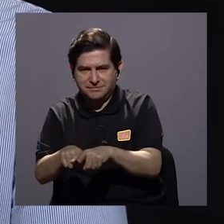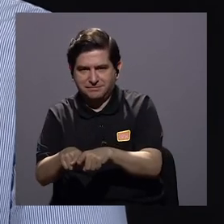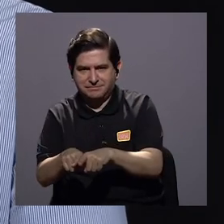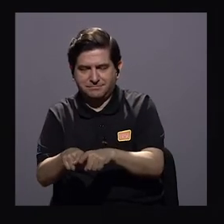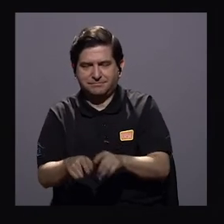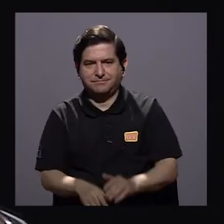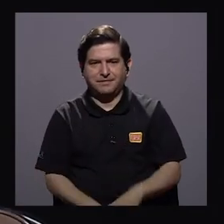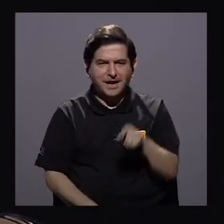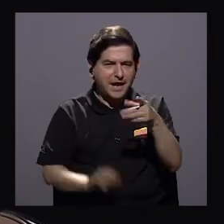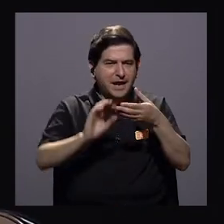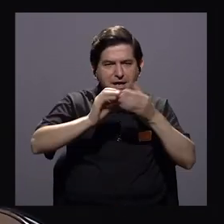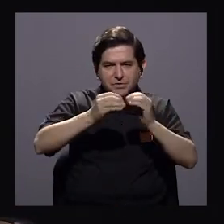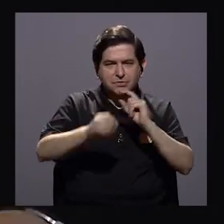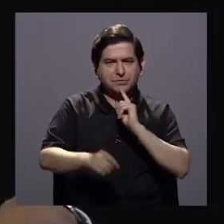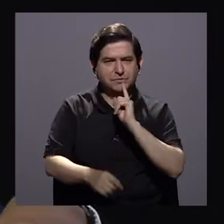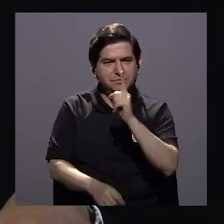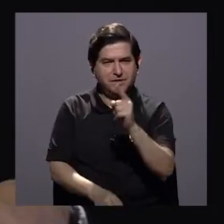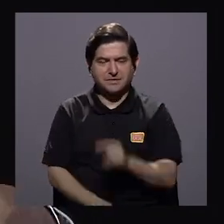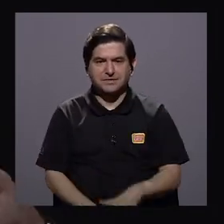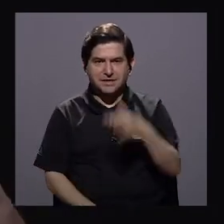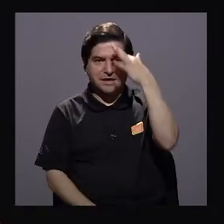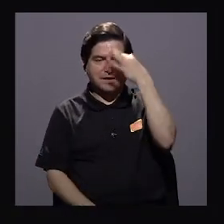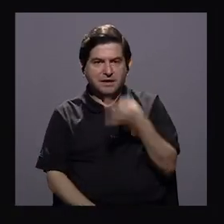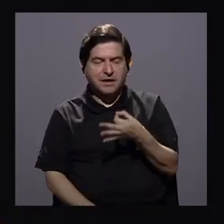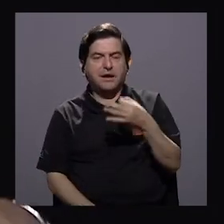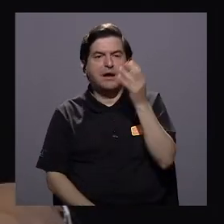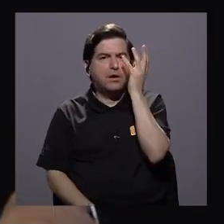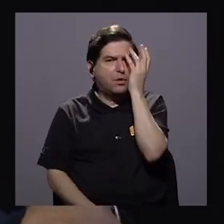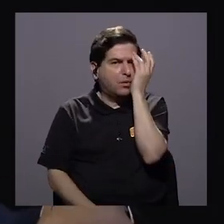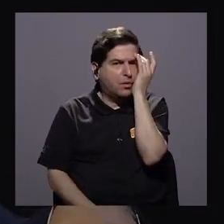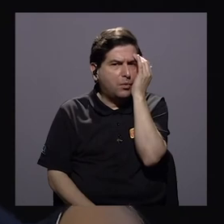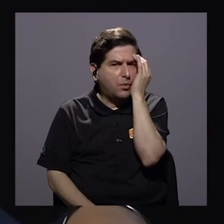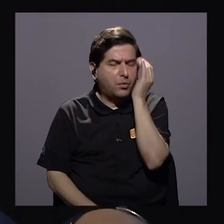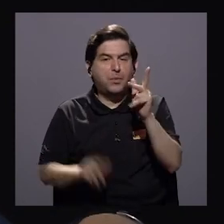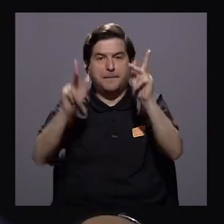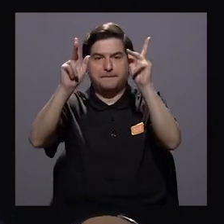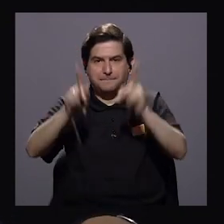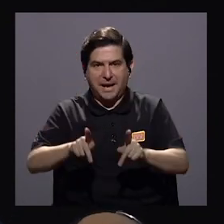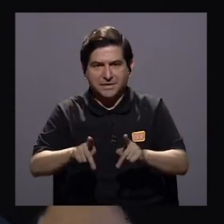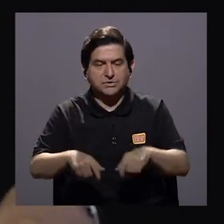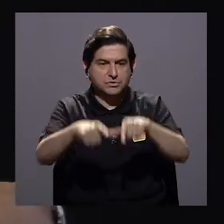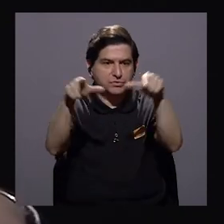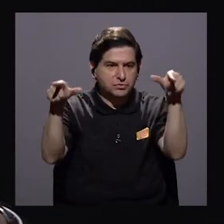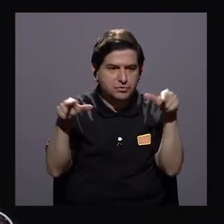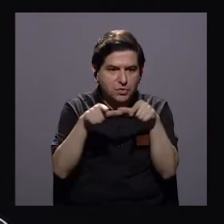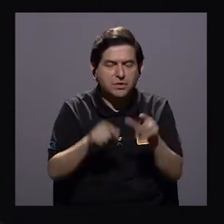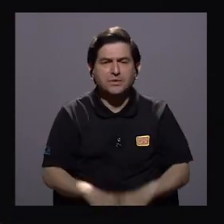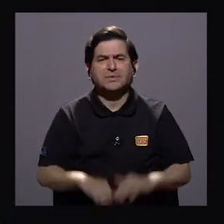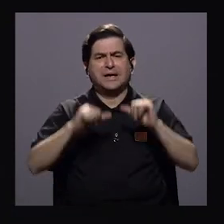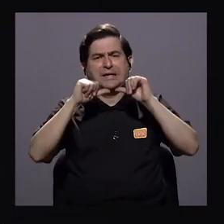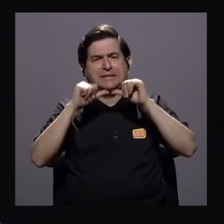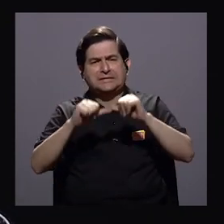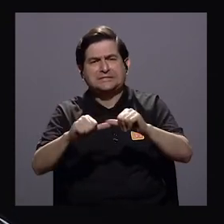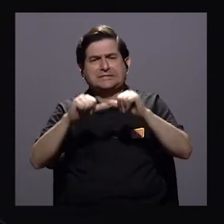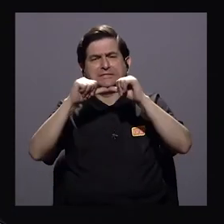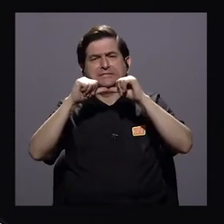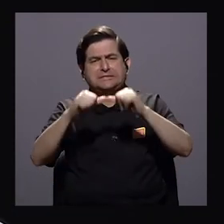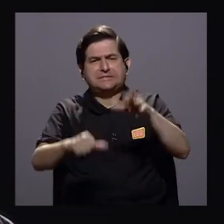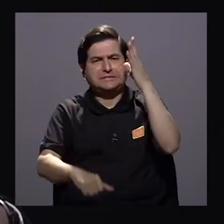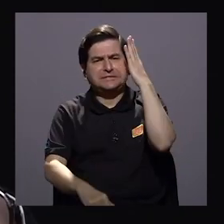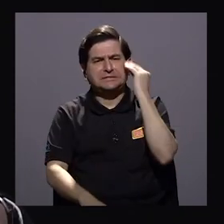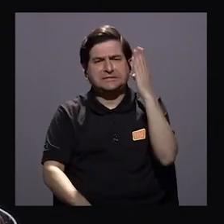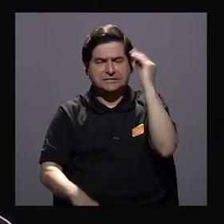de desastres esa ecuación que usted nos dice que creo que es muy preocupante que tiene que ver con personas lugares que sistemáticamente han